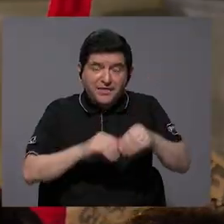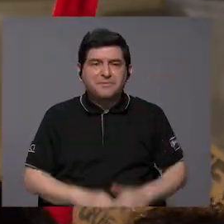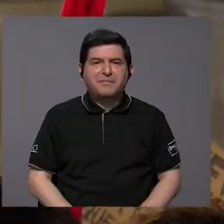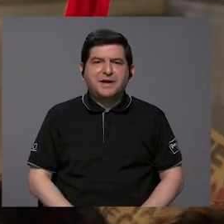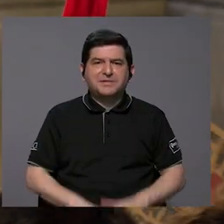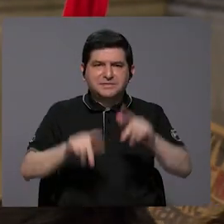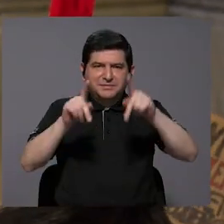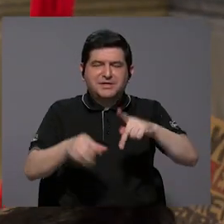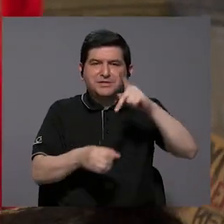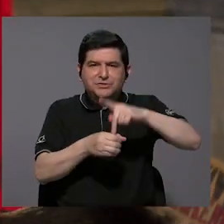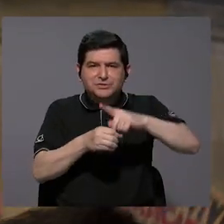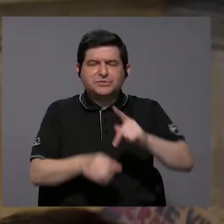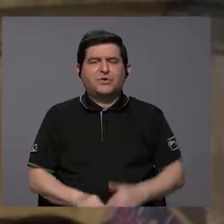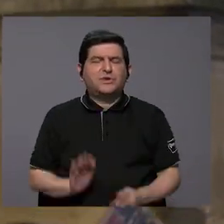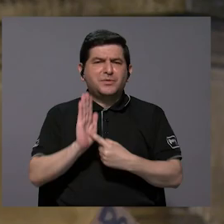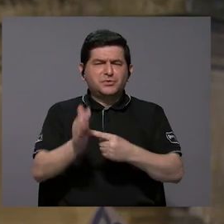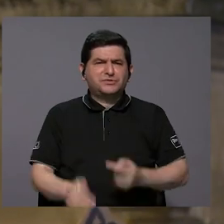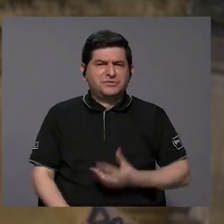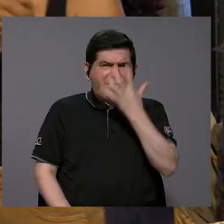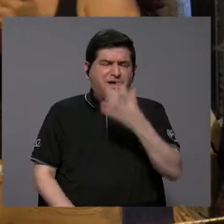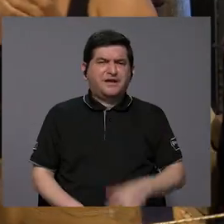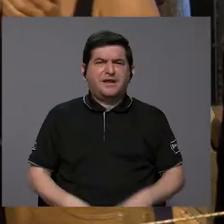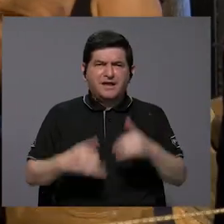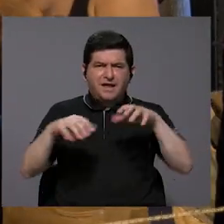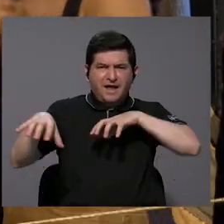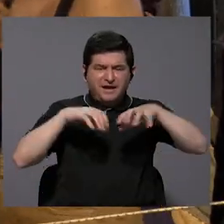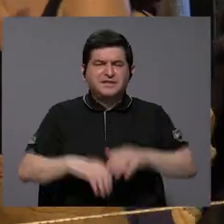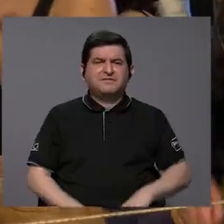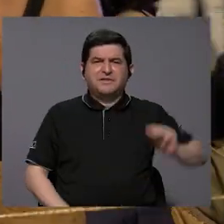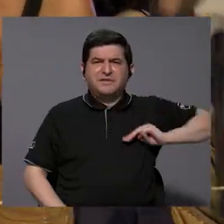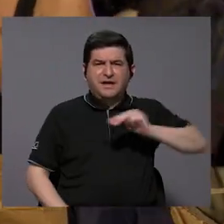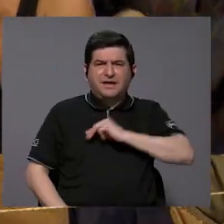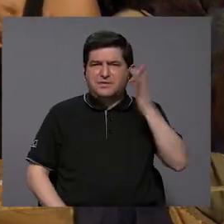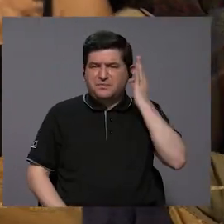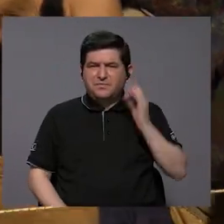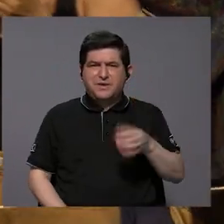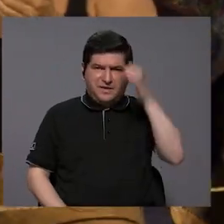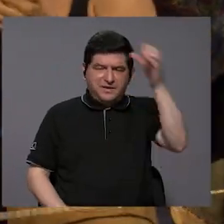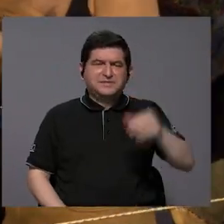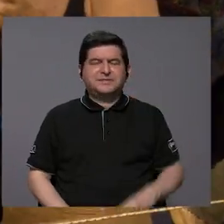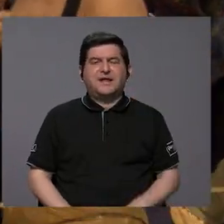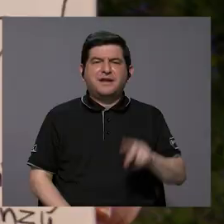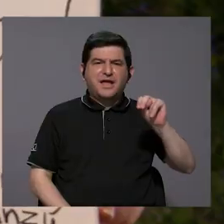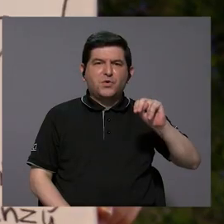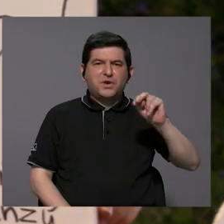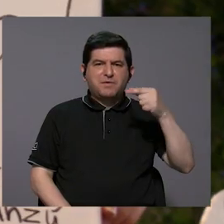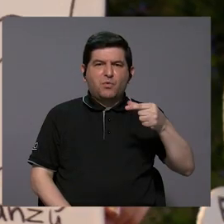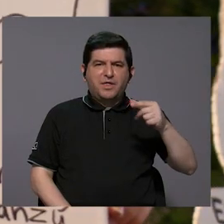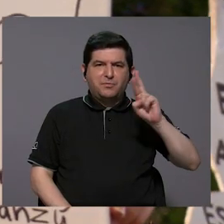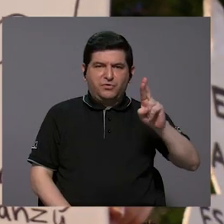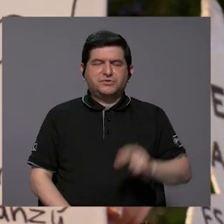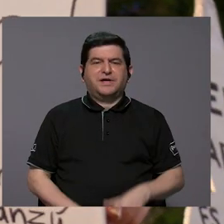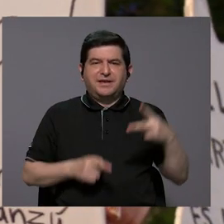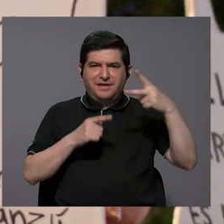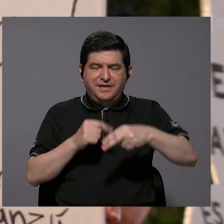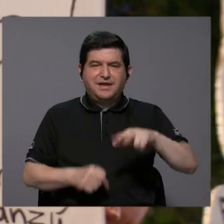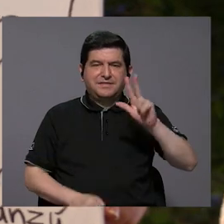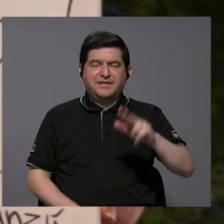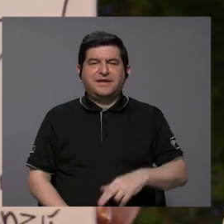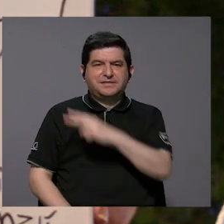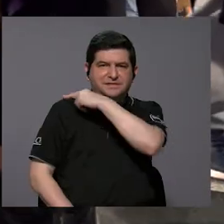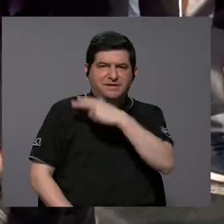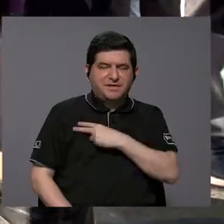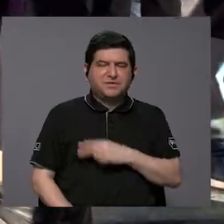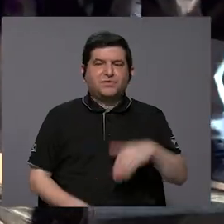Además, las y los asistentes expresaron su malestar con el actuar de la ministra de Cultura, Nayuri Beguadamud Rosales, tras el